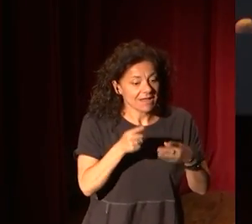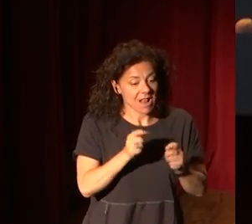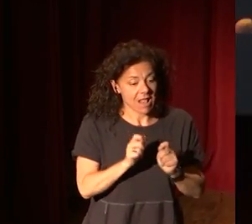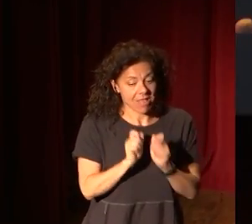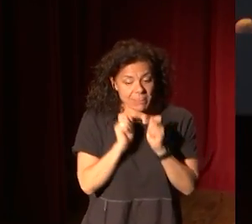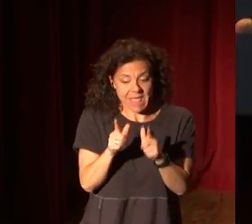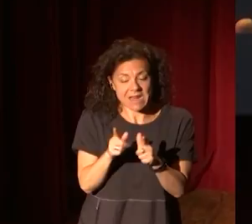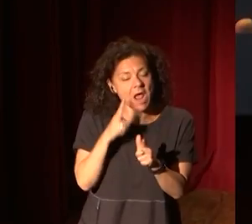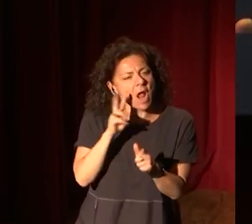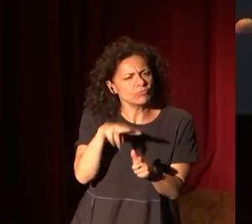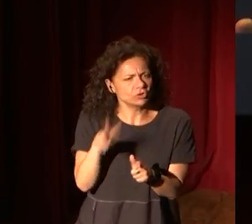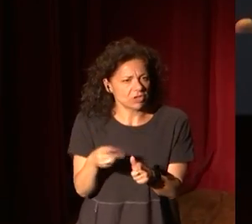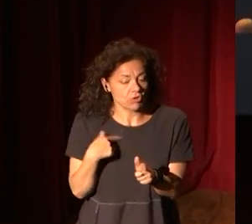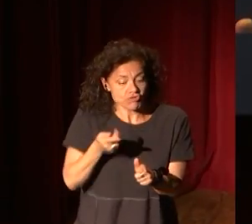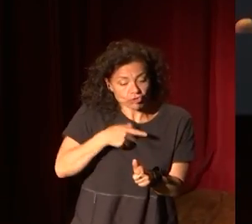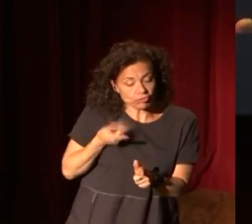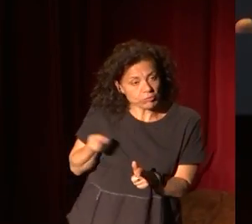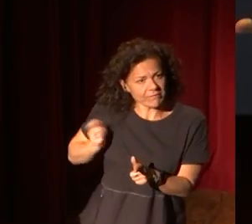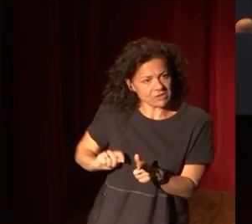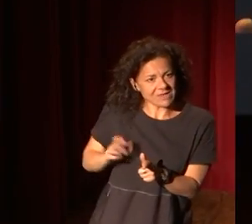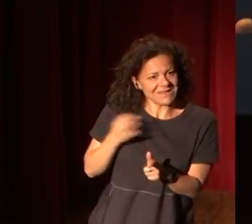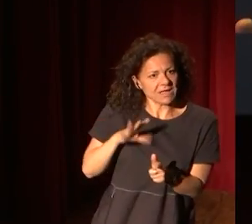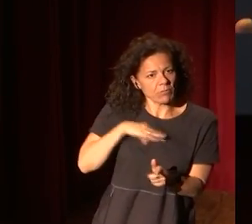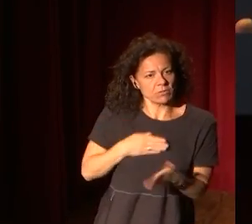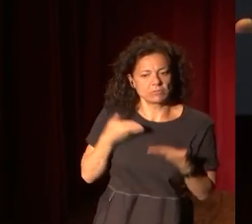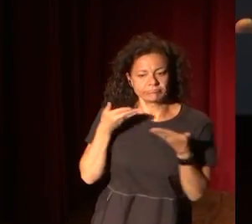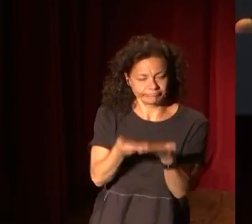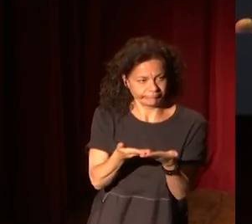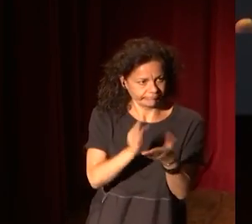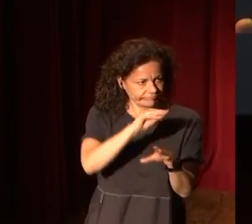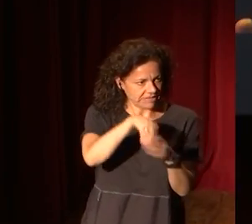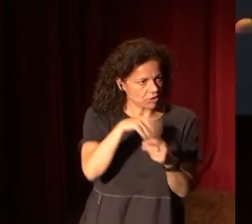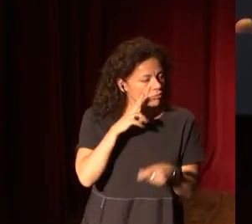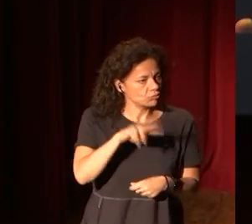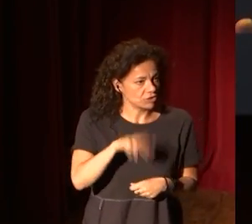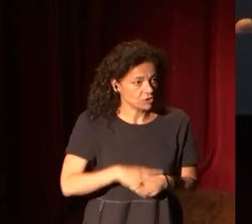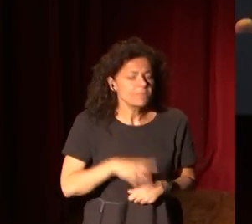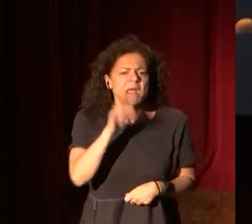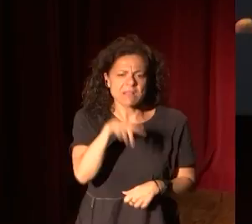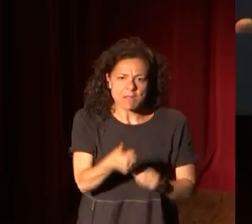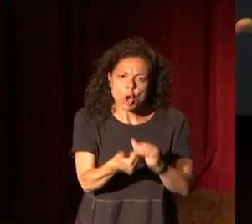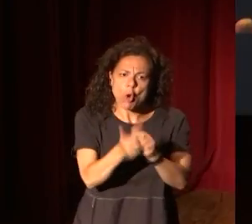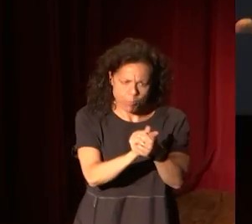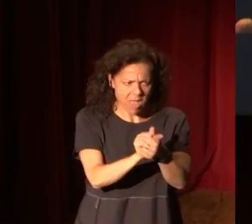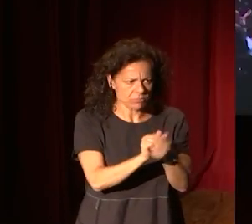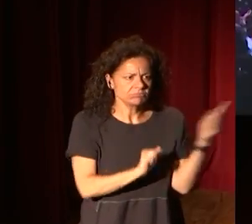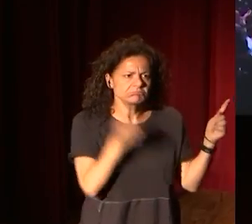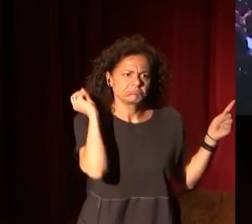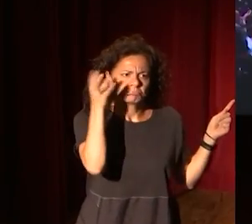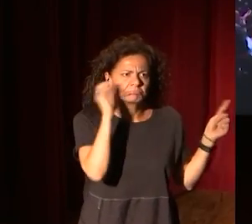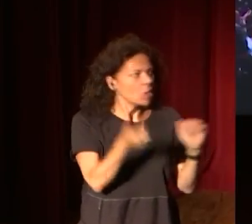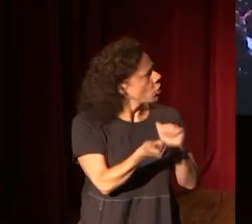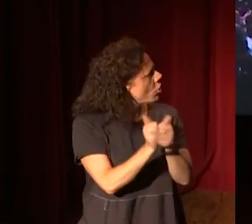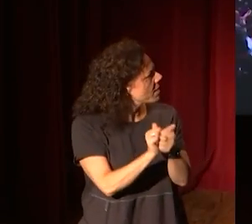como profesionales de lo digital en los museos. Incluso copiamos en estas conferencias